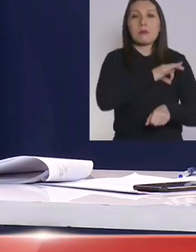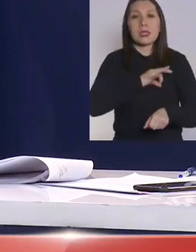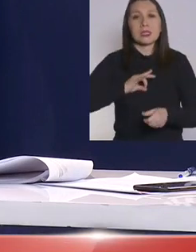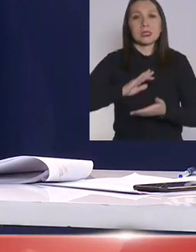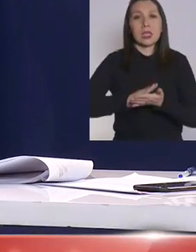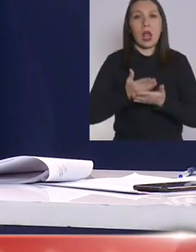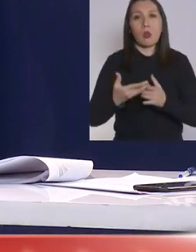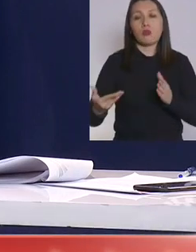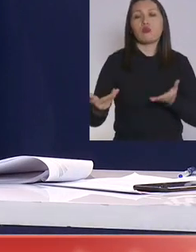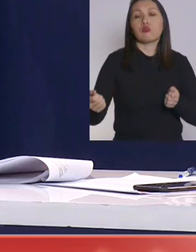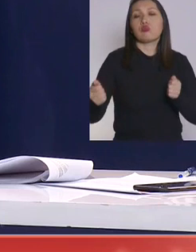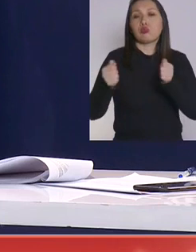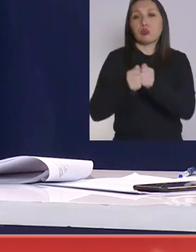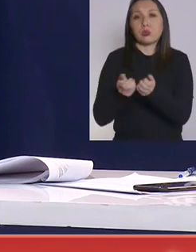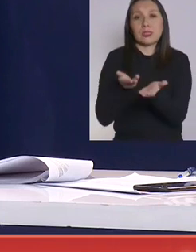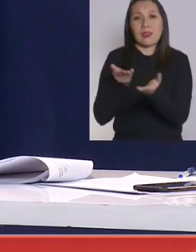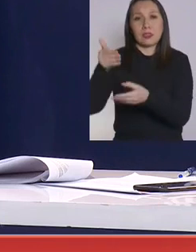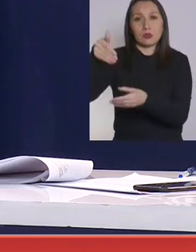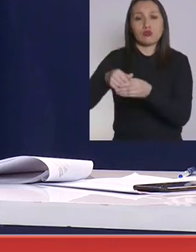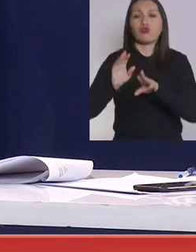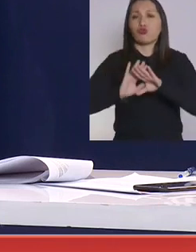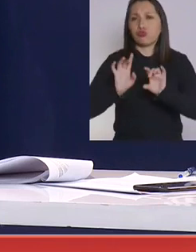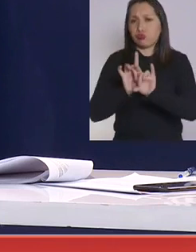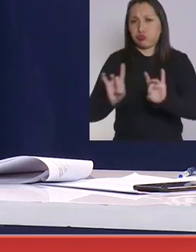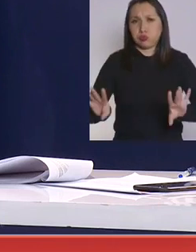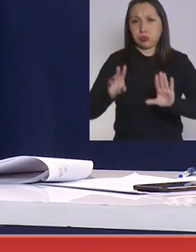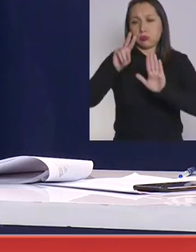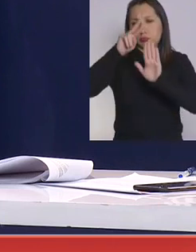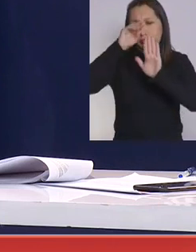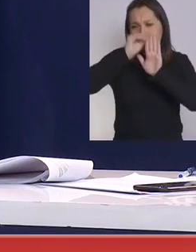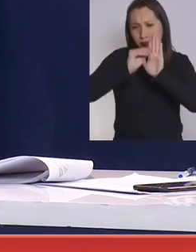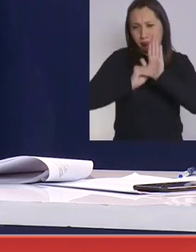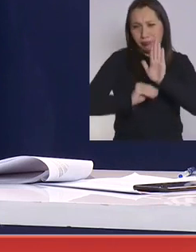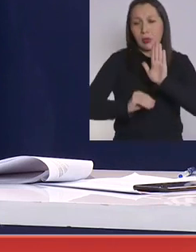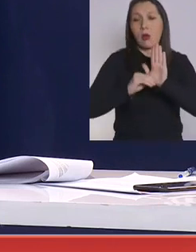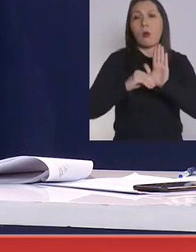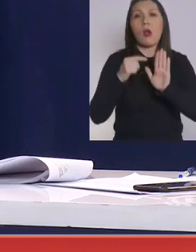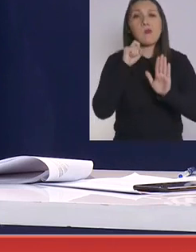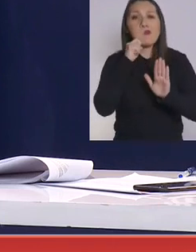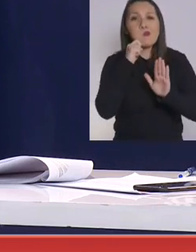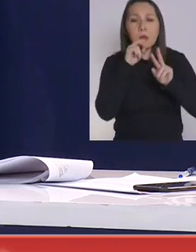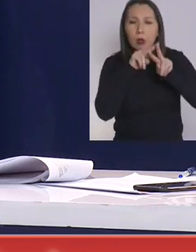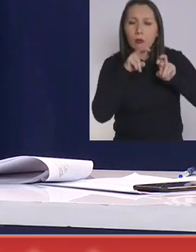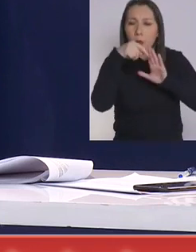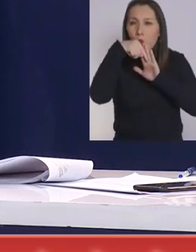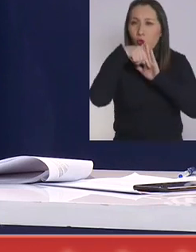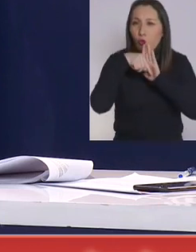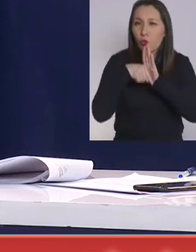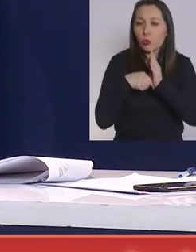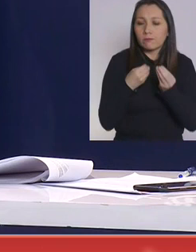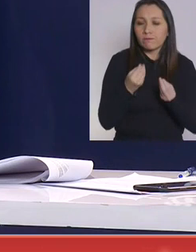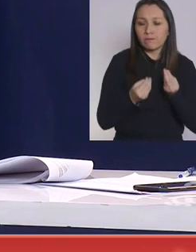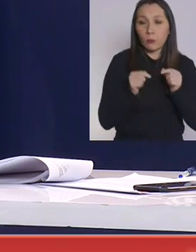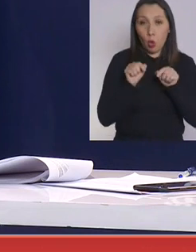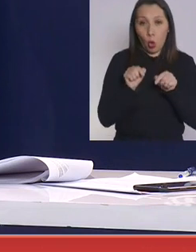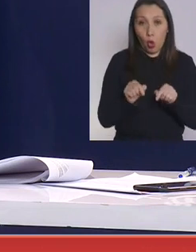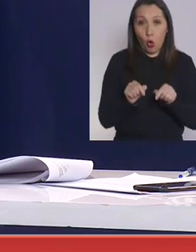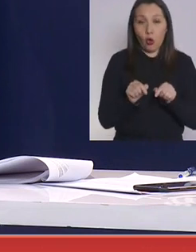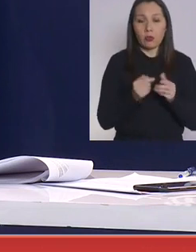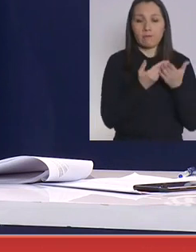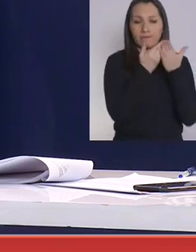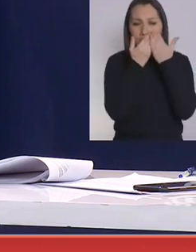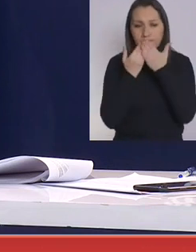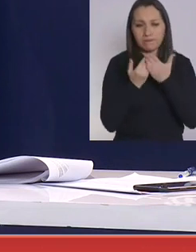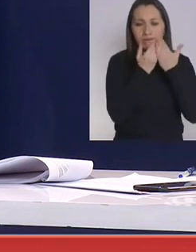junto con el CERVEL, que elaboró un protocolo que tiene un análisis profundo y hoy día está siendo